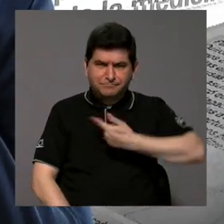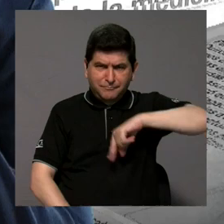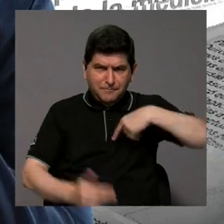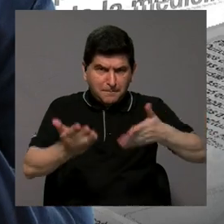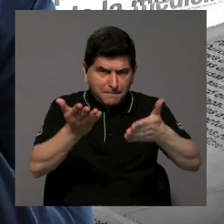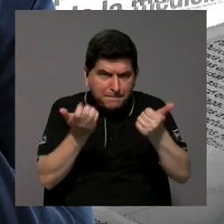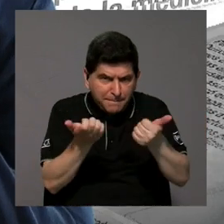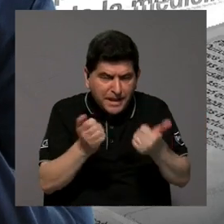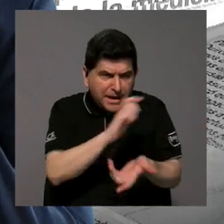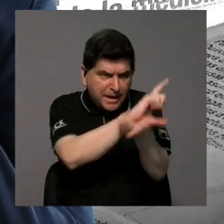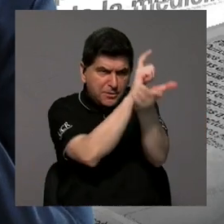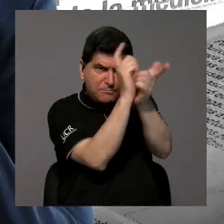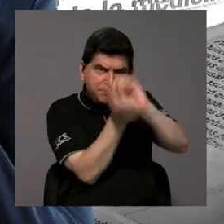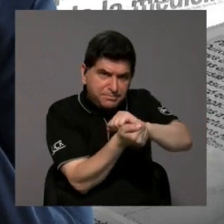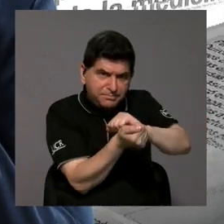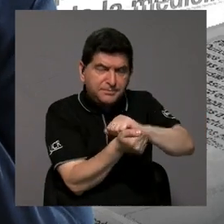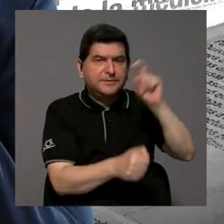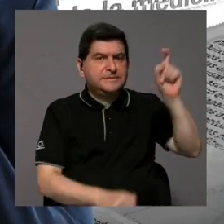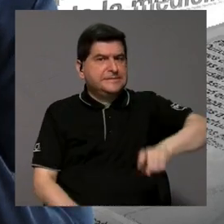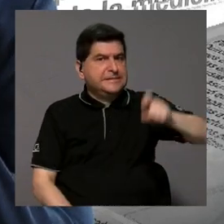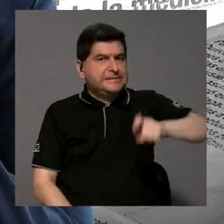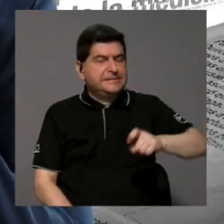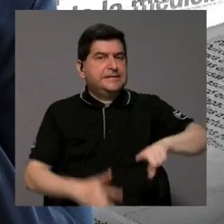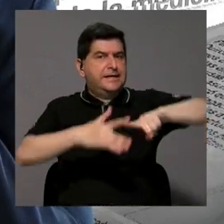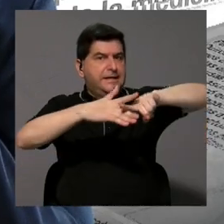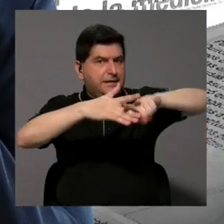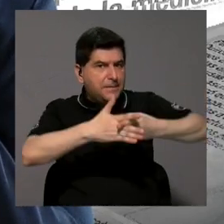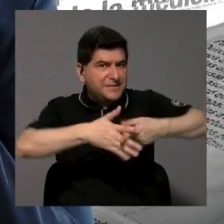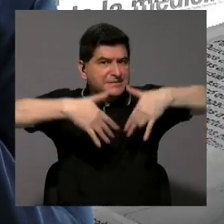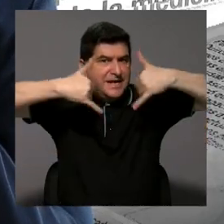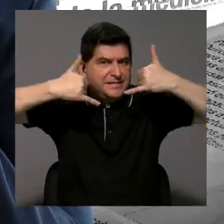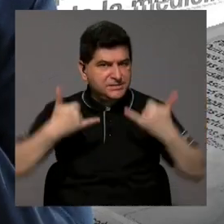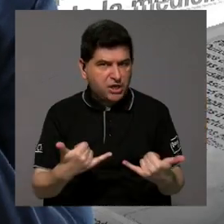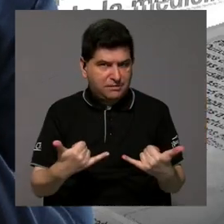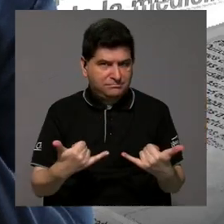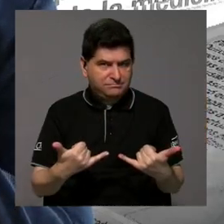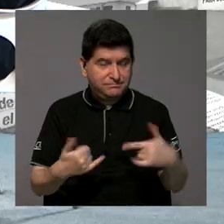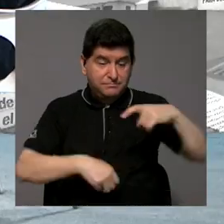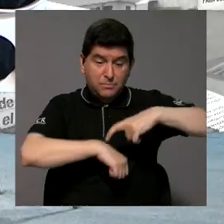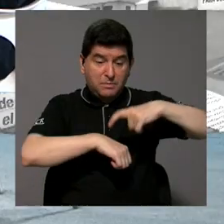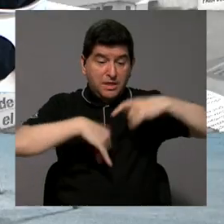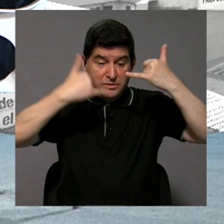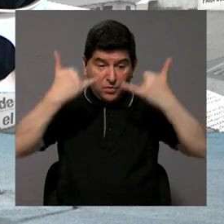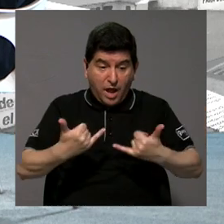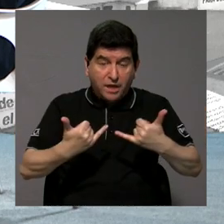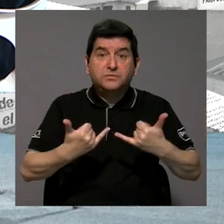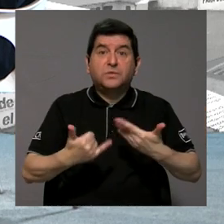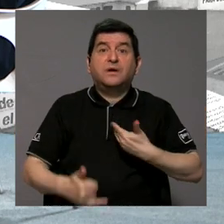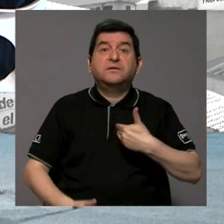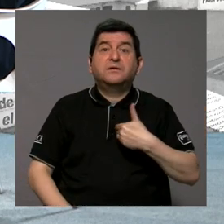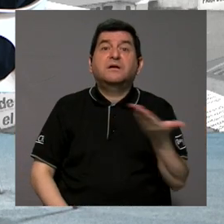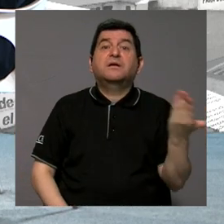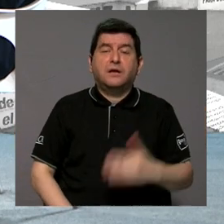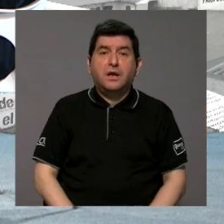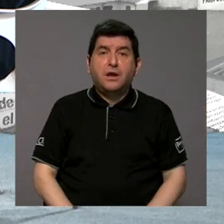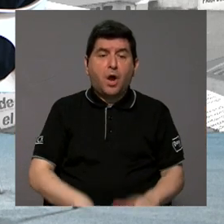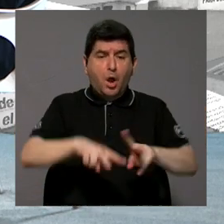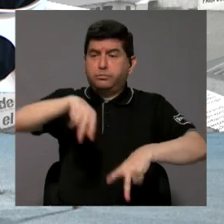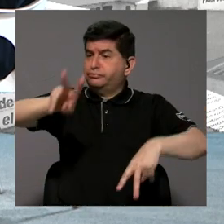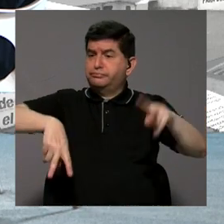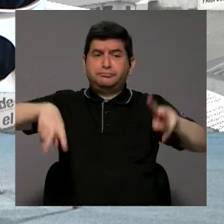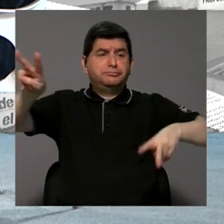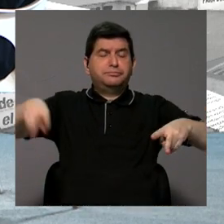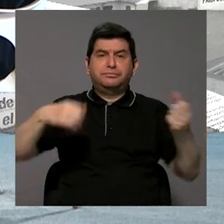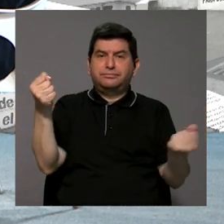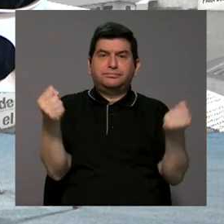si queremos empezar a hacer cambios tenemos que empezar por lo que hay ya y lo que hay en este momento disponible es una